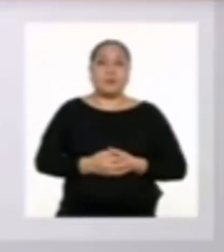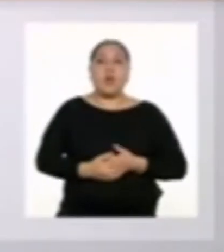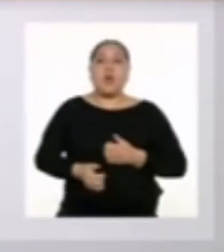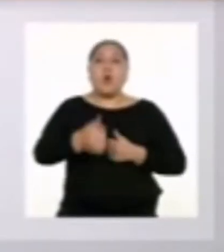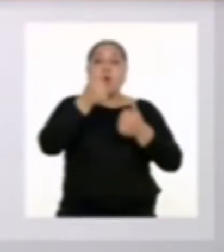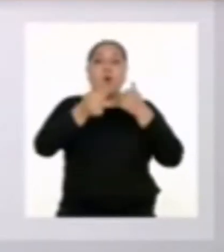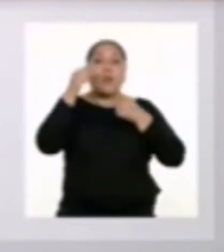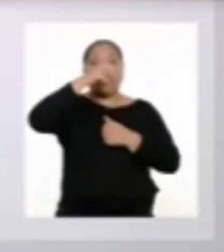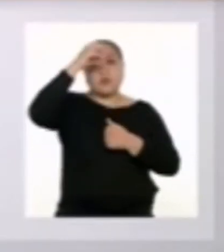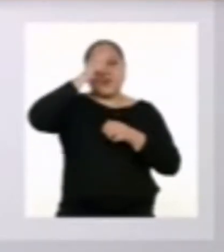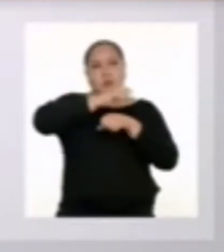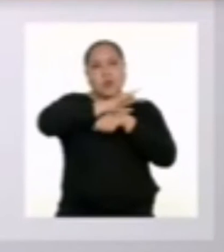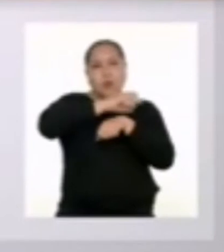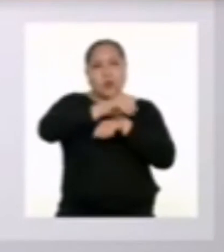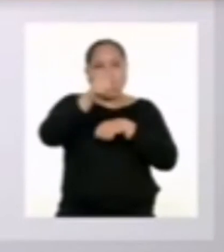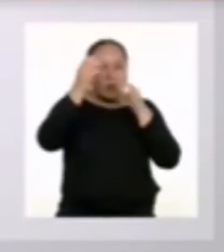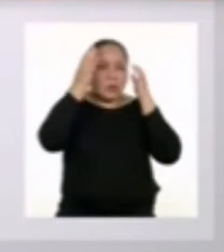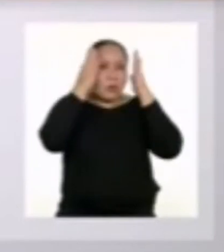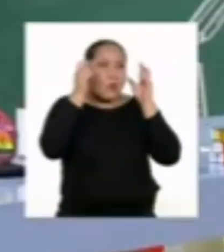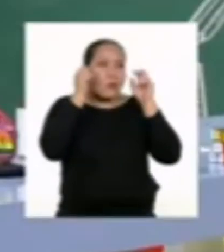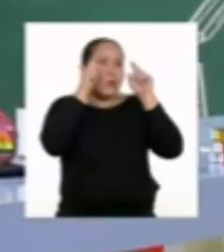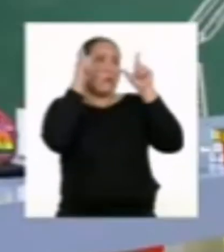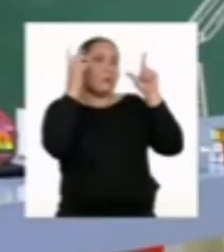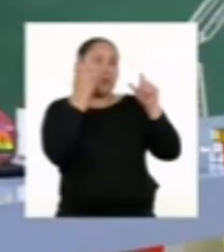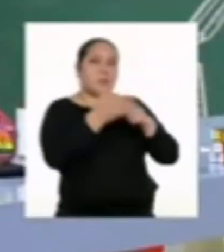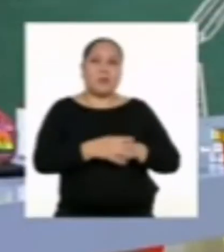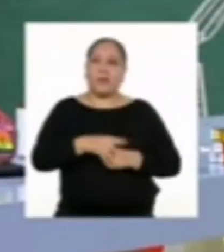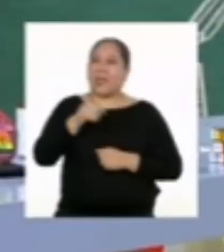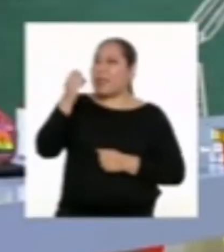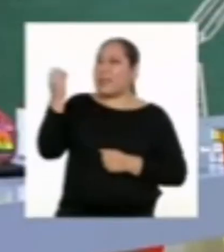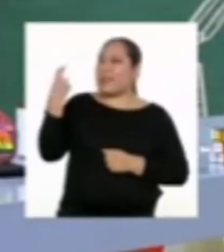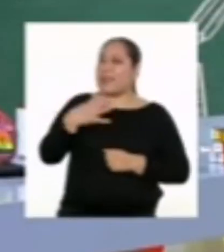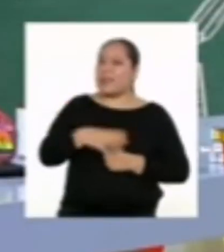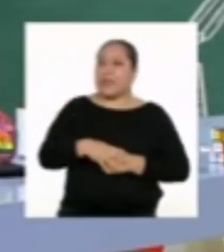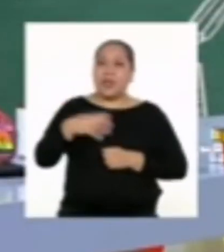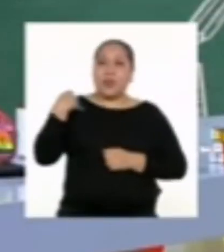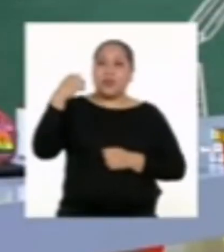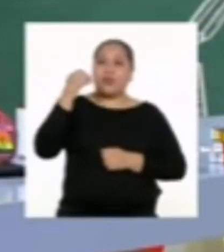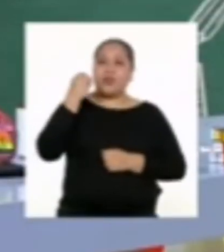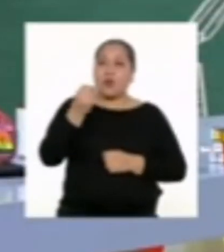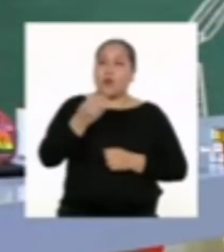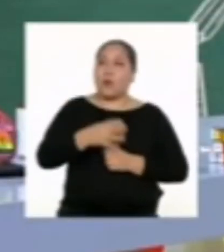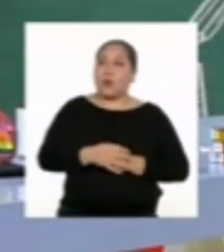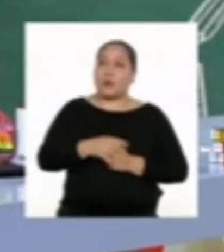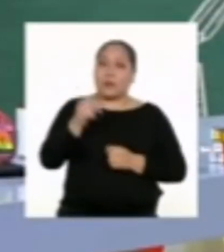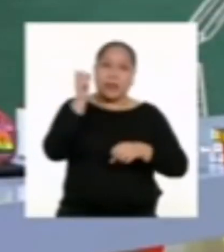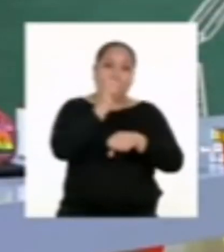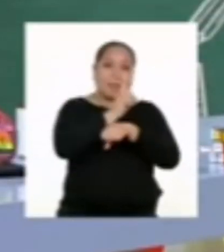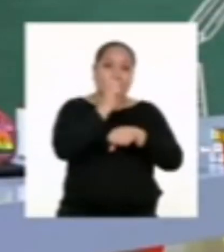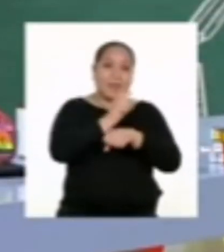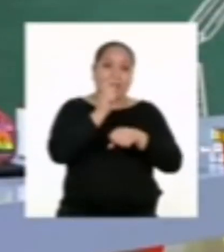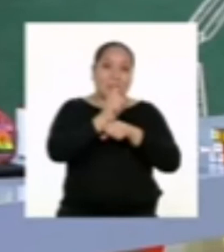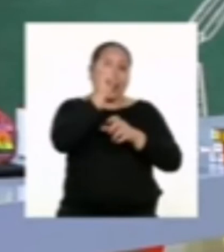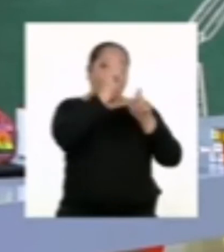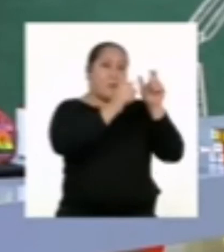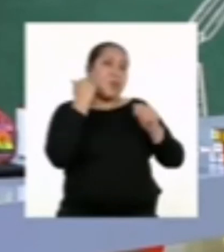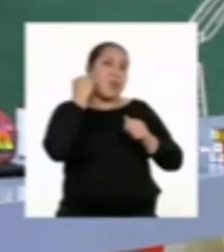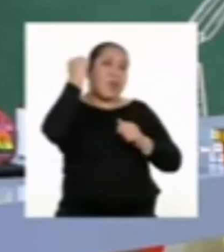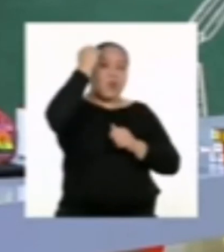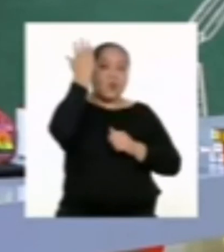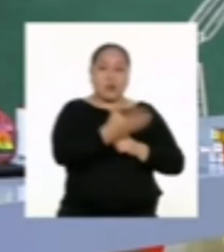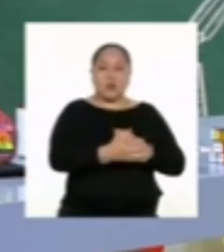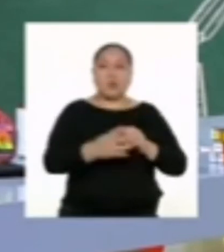¿Cuál de estos consejos te ha llamado la atención? El que sugiere que las y los adolescentes les enseñen a las personas